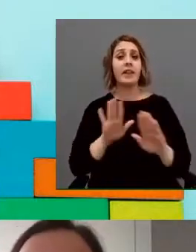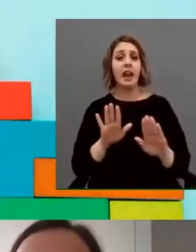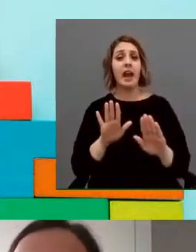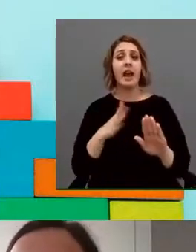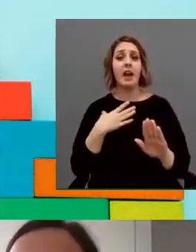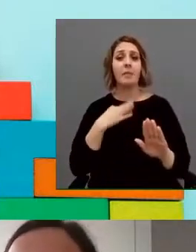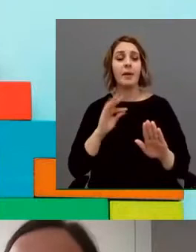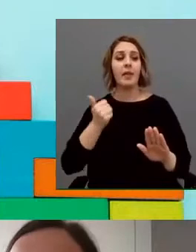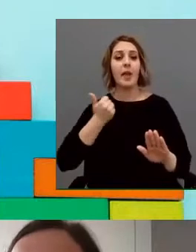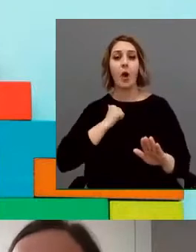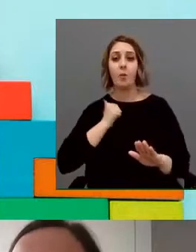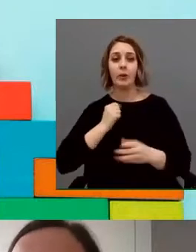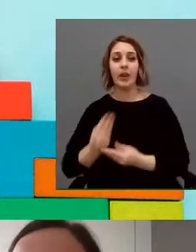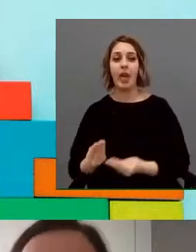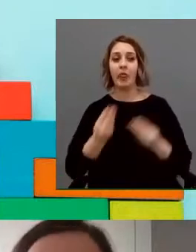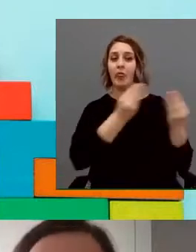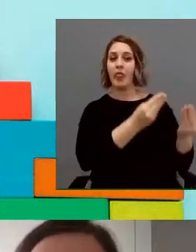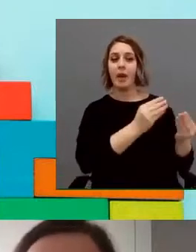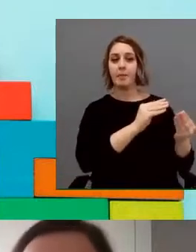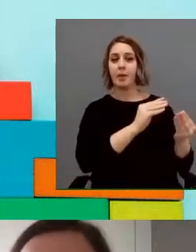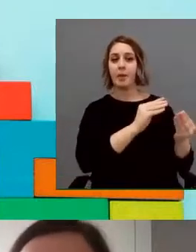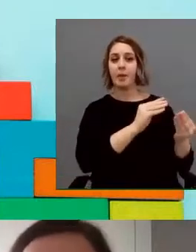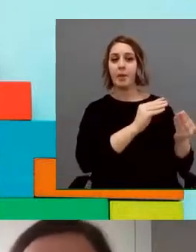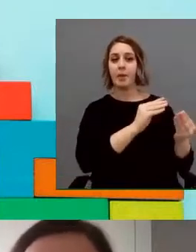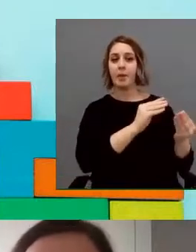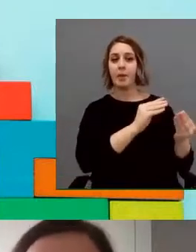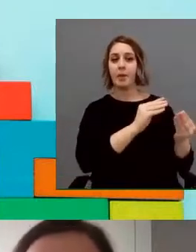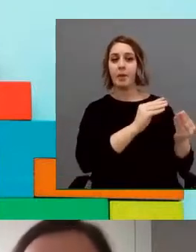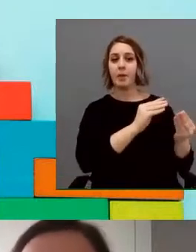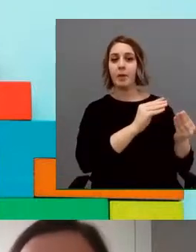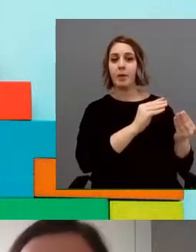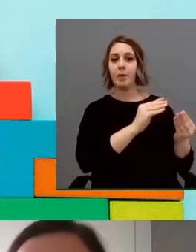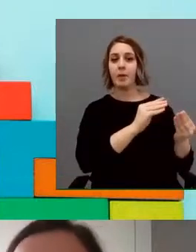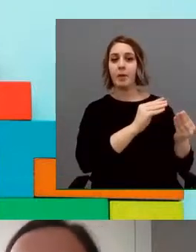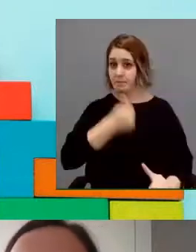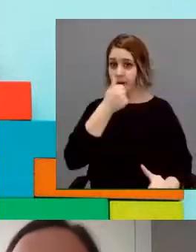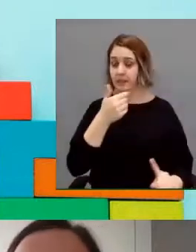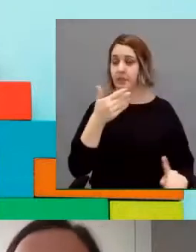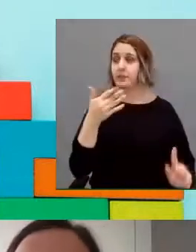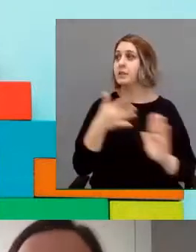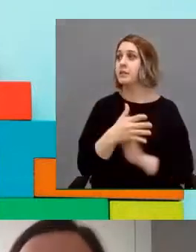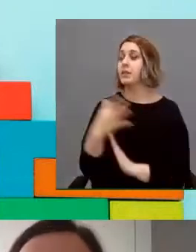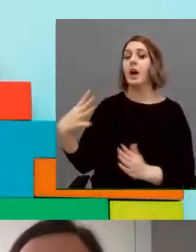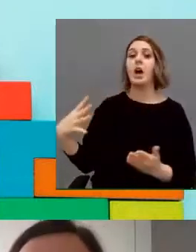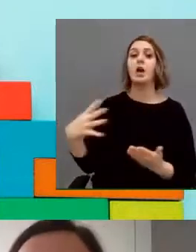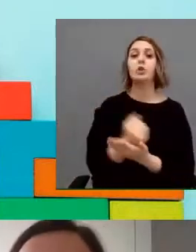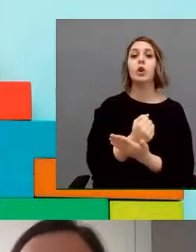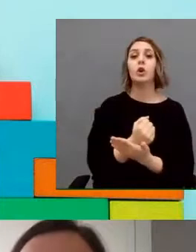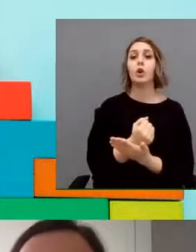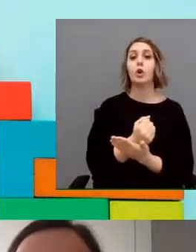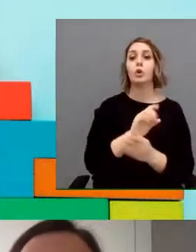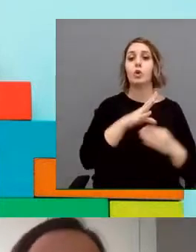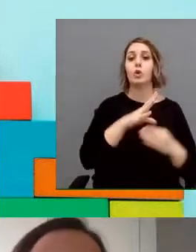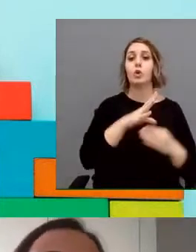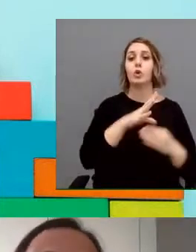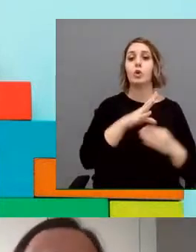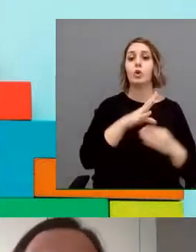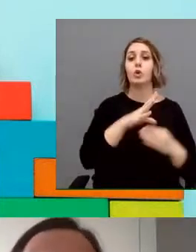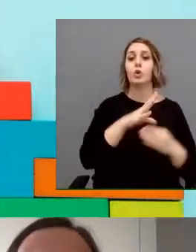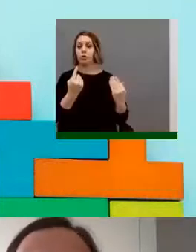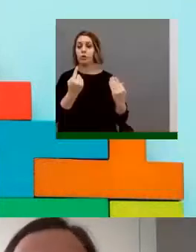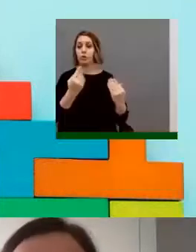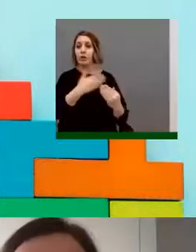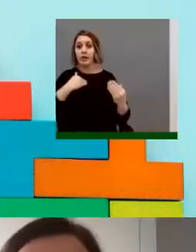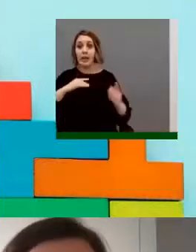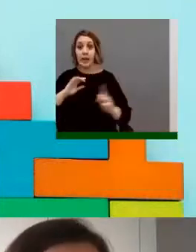oportunidades de encontrar empleo. A lo mejor en otras cosas, no todos trabajan en un primer momento de lo que uno quiere.